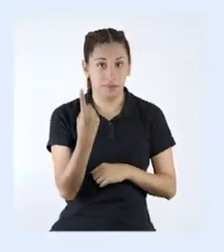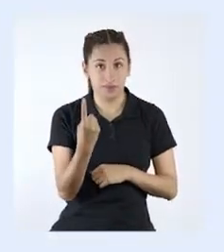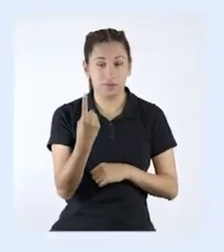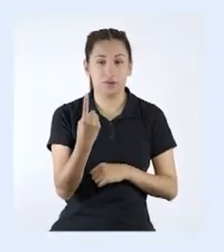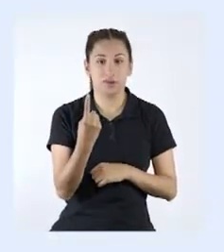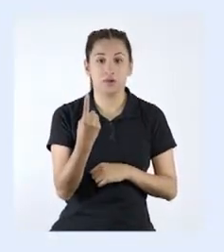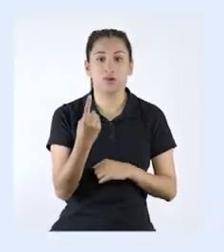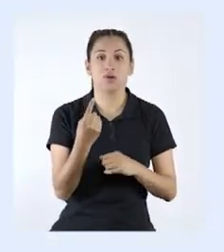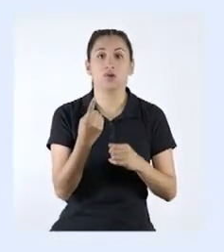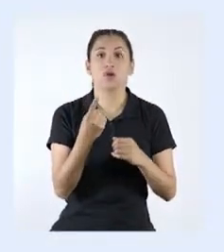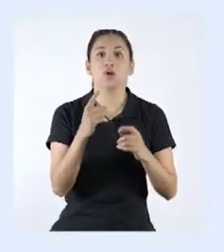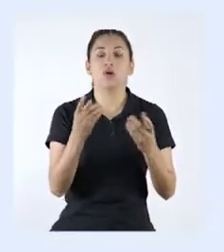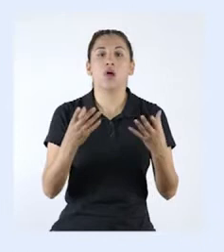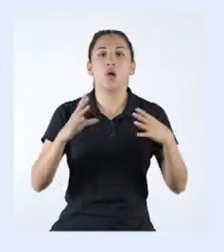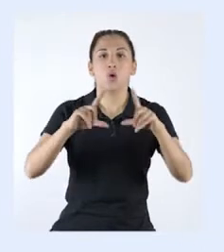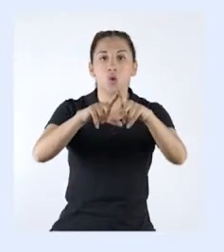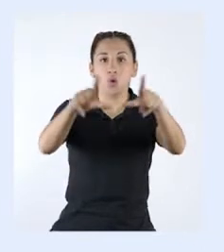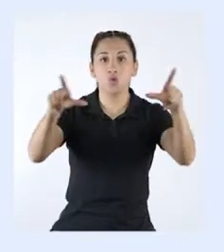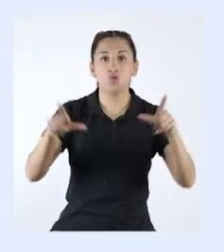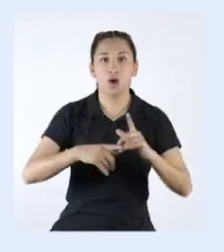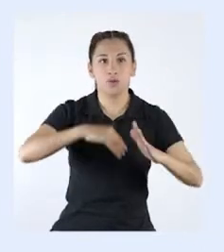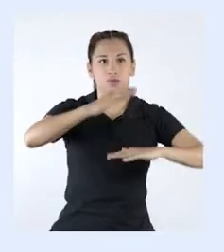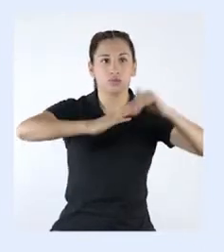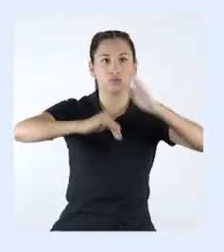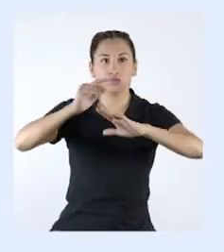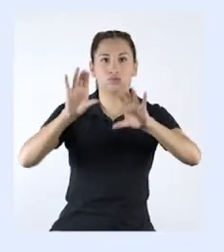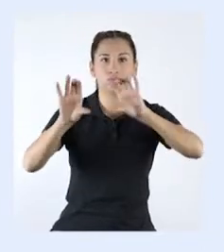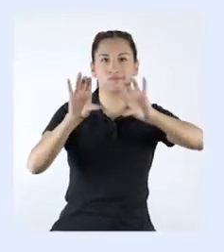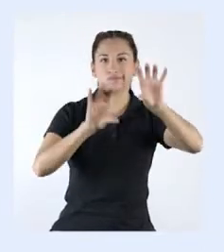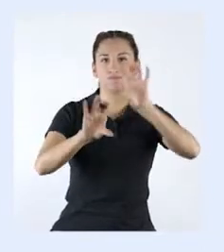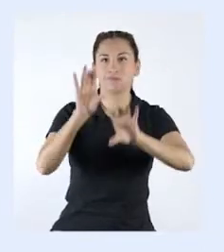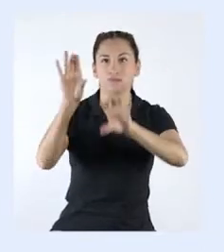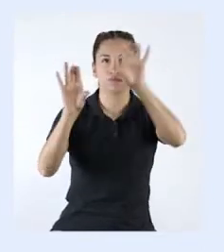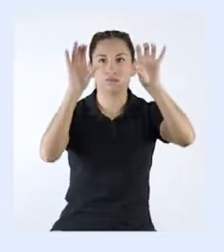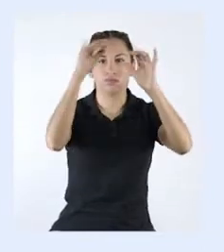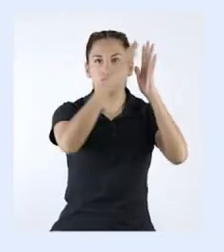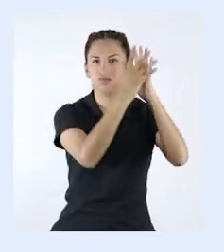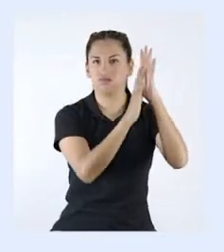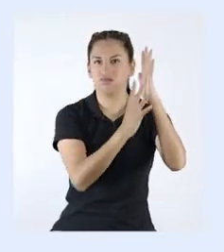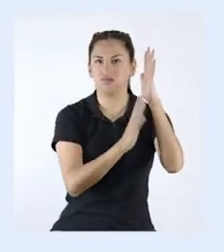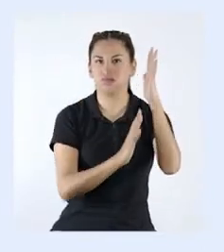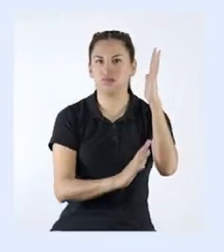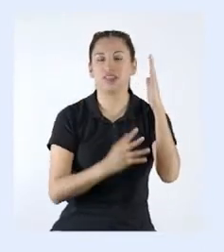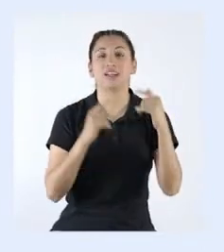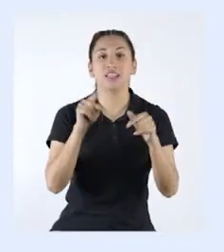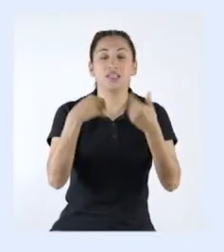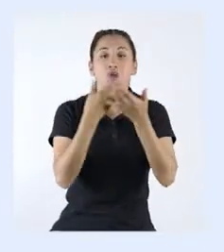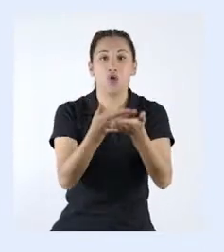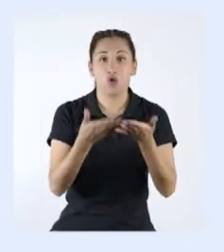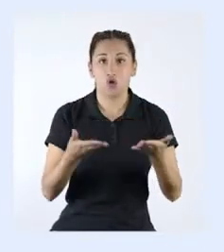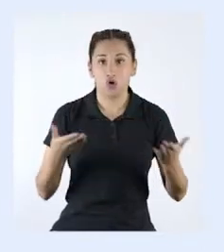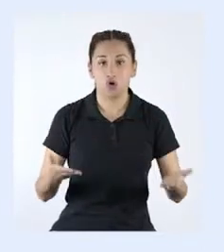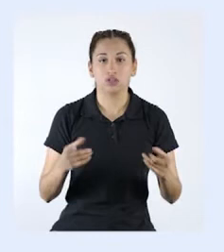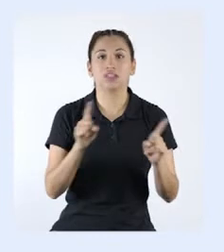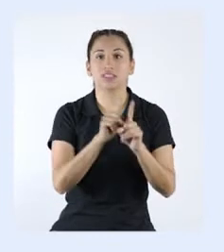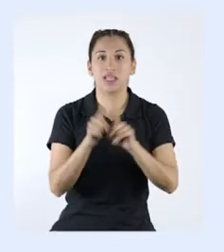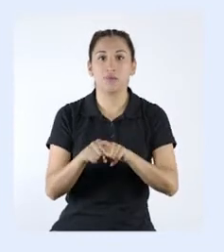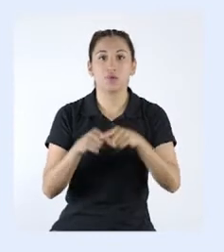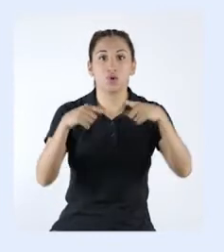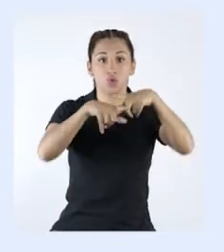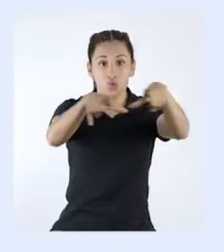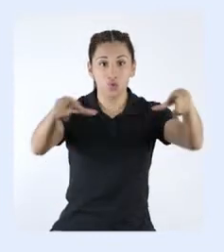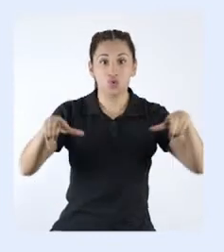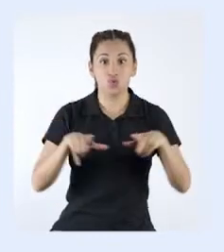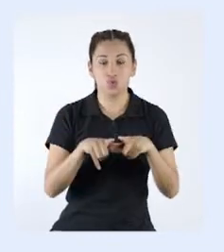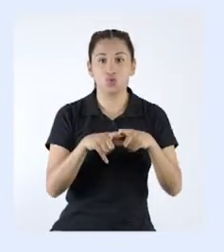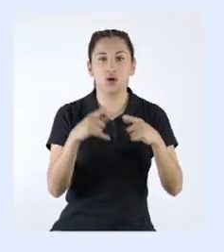Primero, patrimonio arqueológico. Está conformado por objetos y